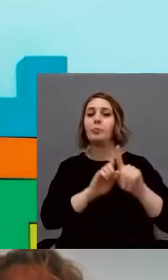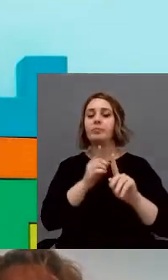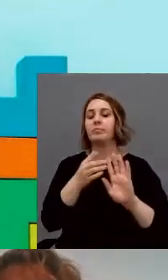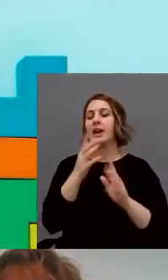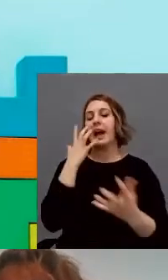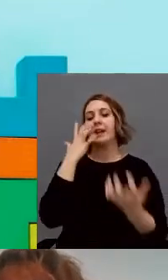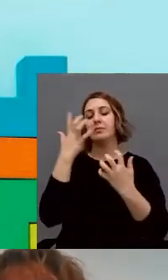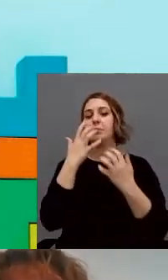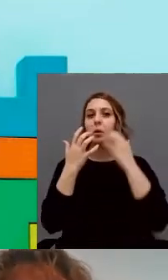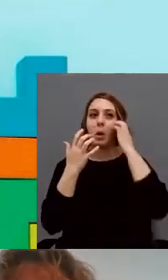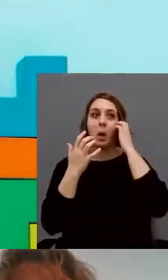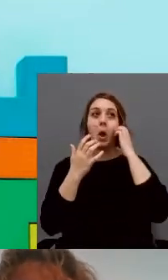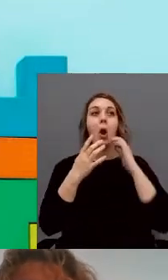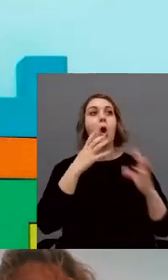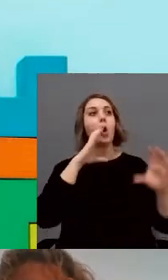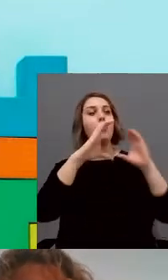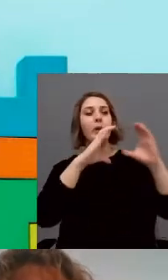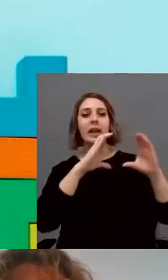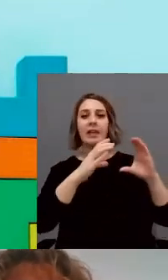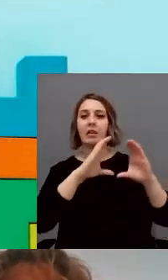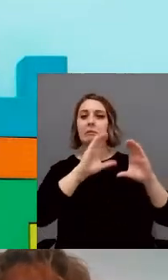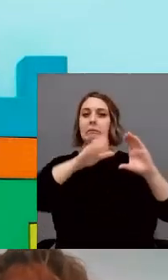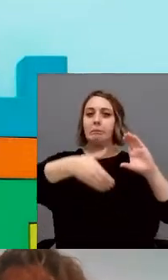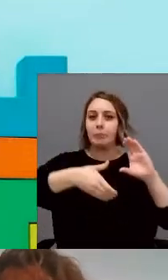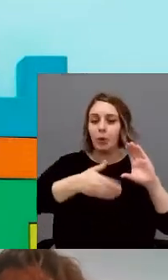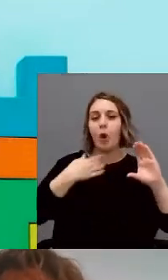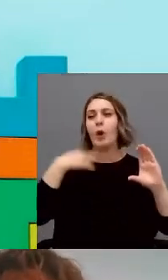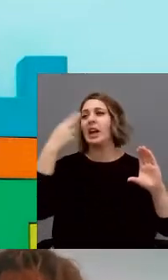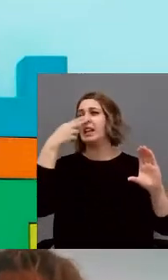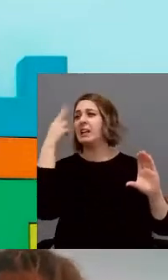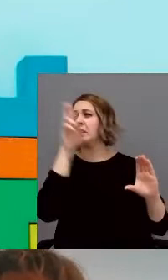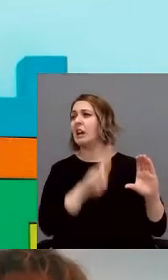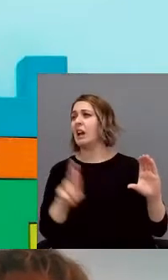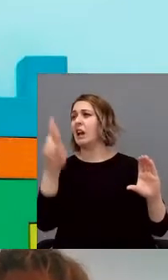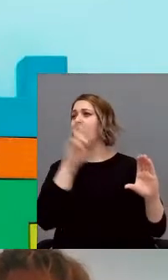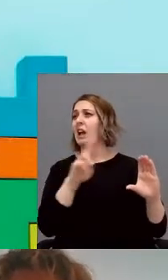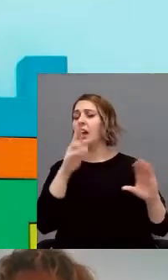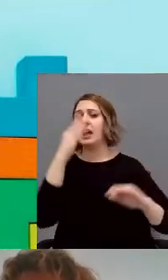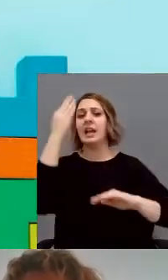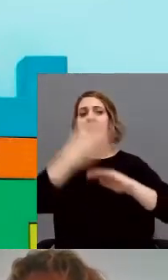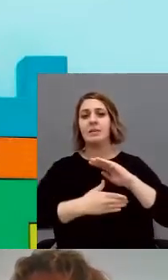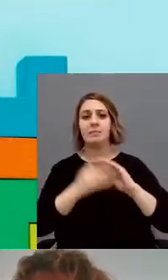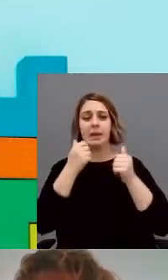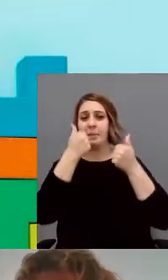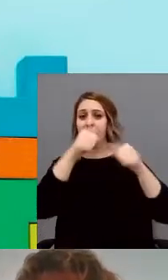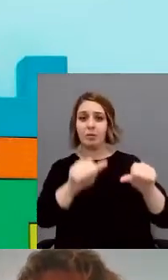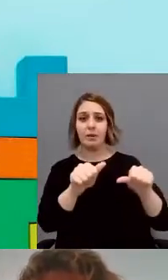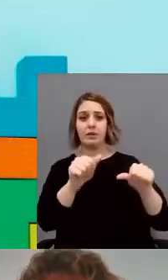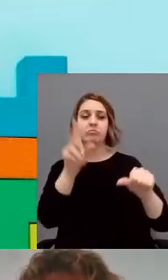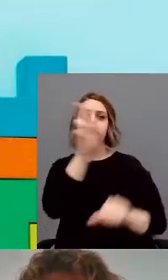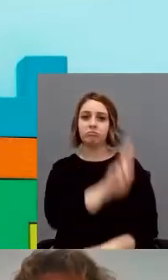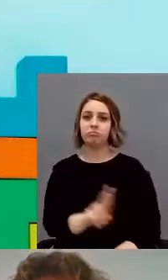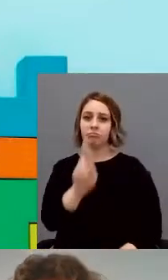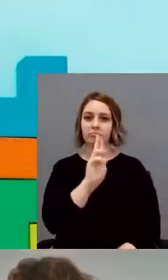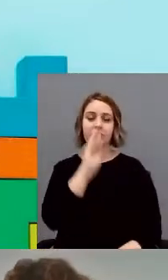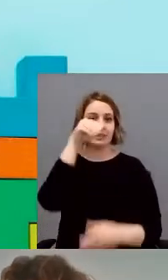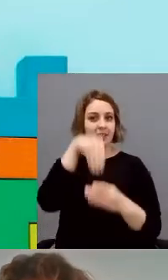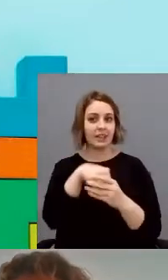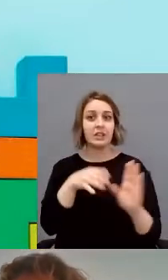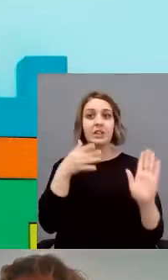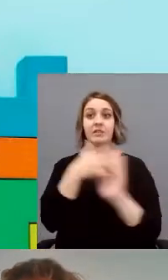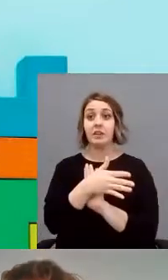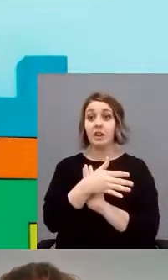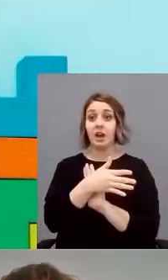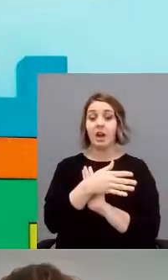social y por la presencia de comportamientos e intereses repetitivos restringidos y estereotipados. Es, en realidad,